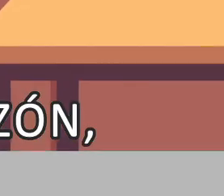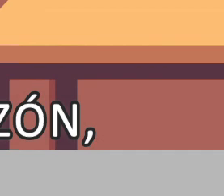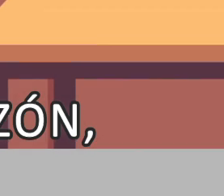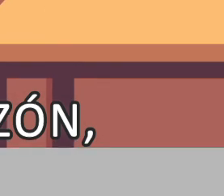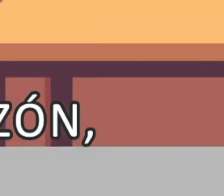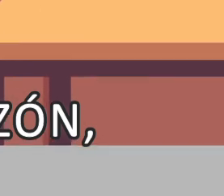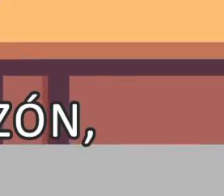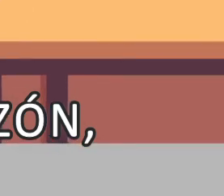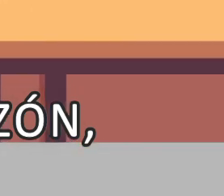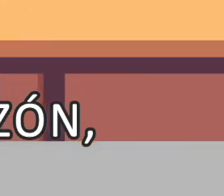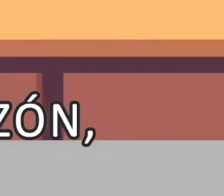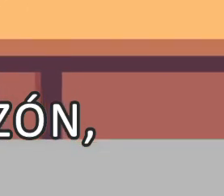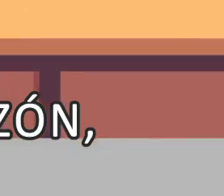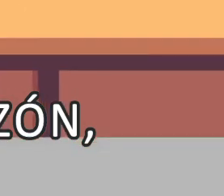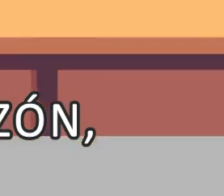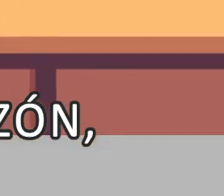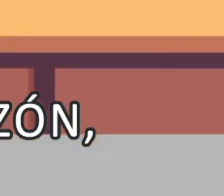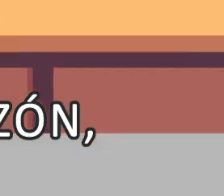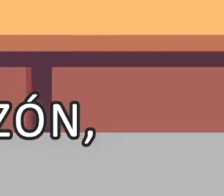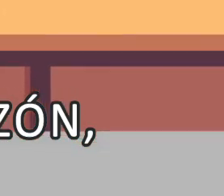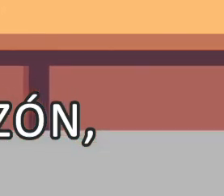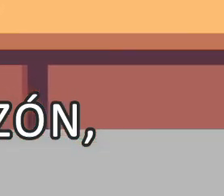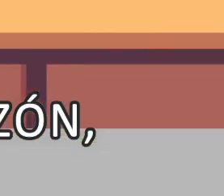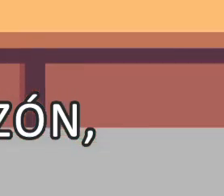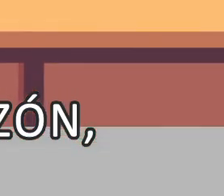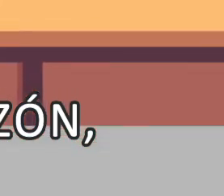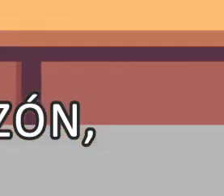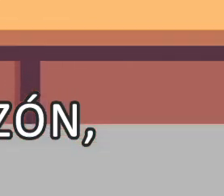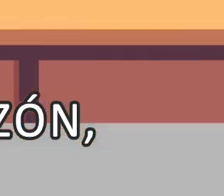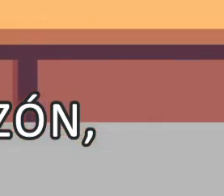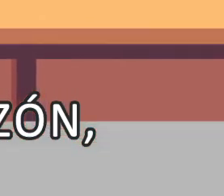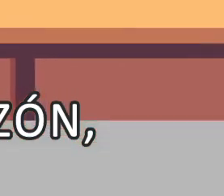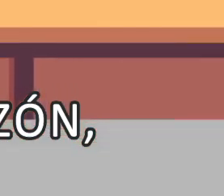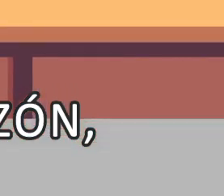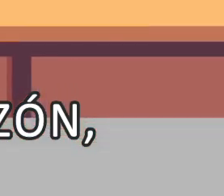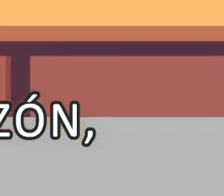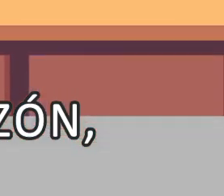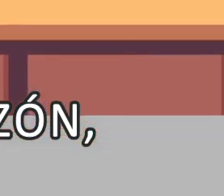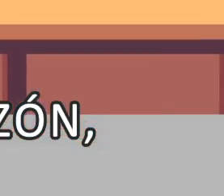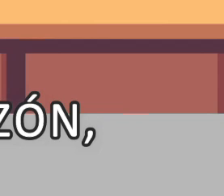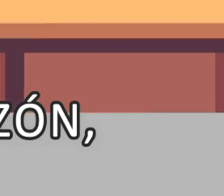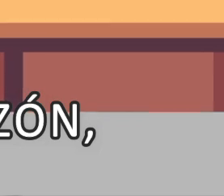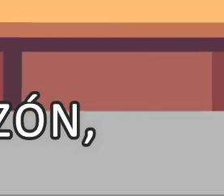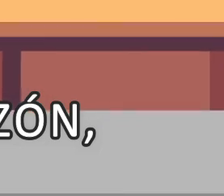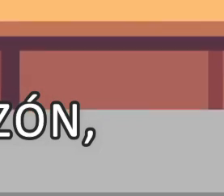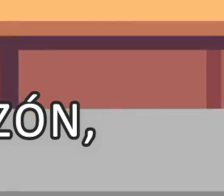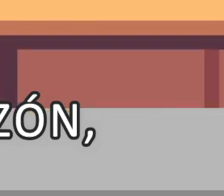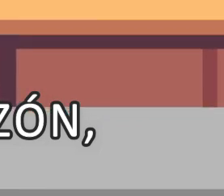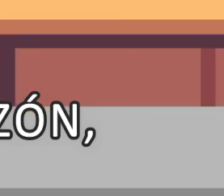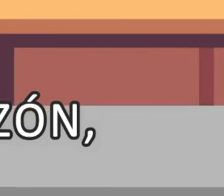lo sermon por nombre del